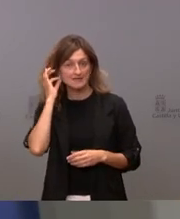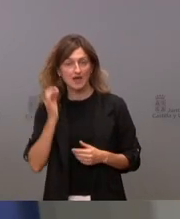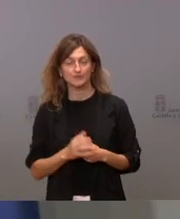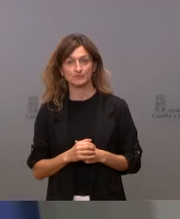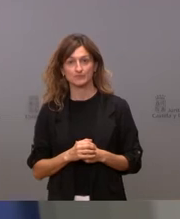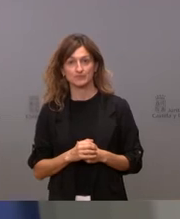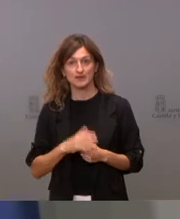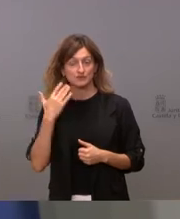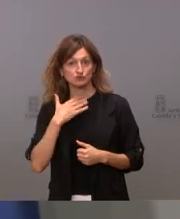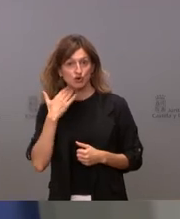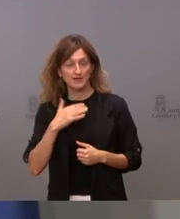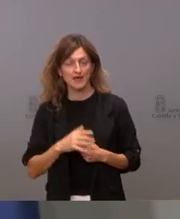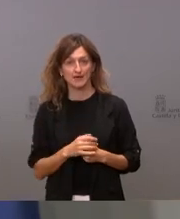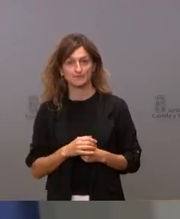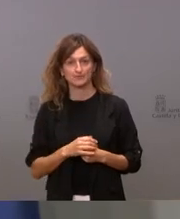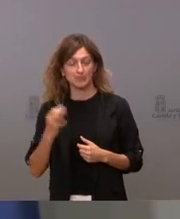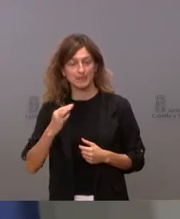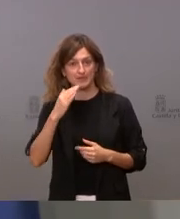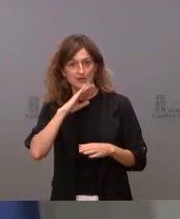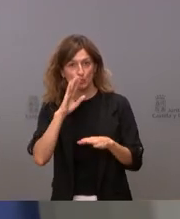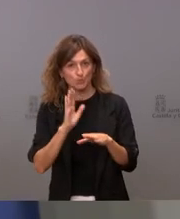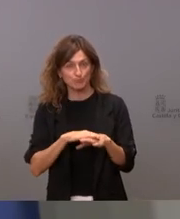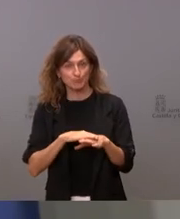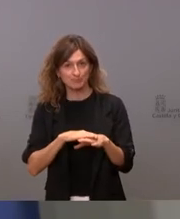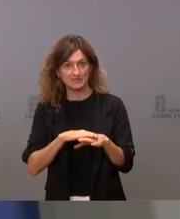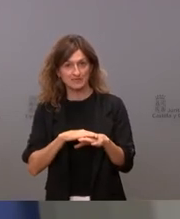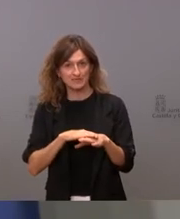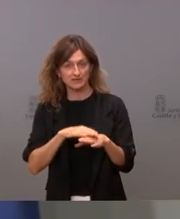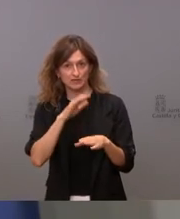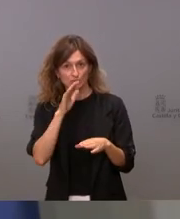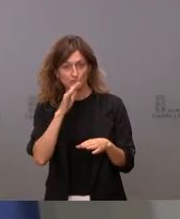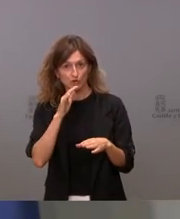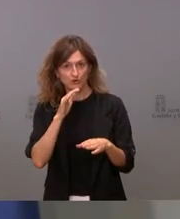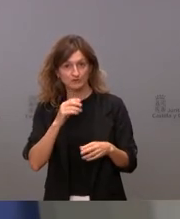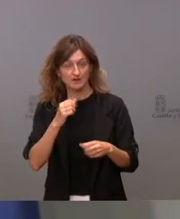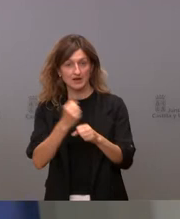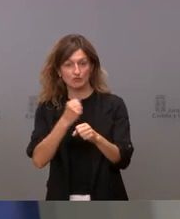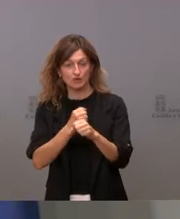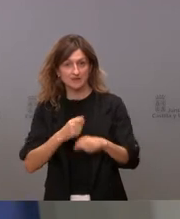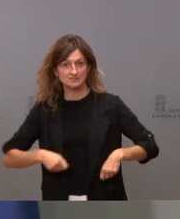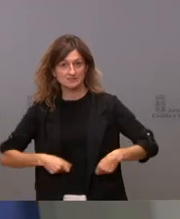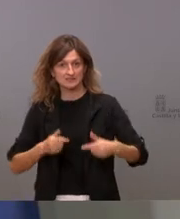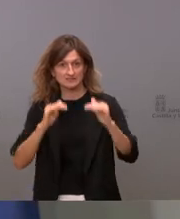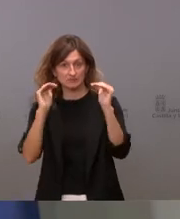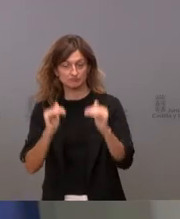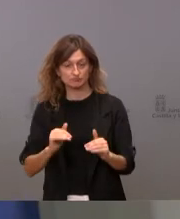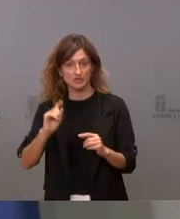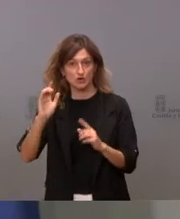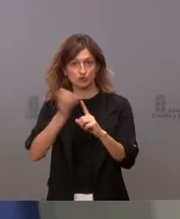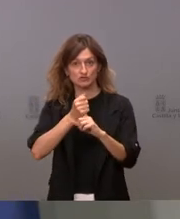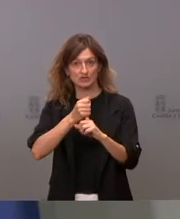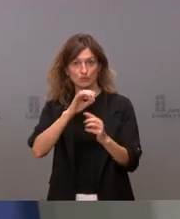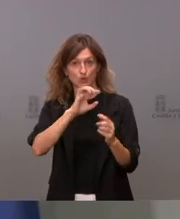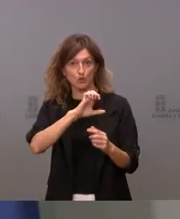en Soria que cumpliese con la reducción de costes laborales que hemos conseguido a través de la Unión